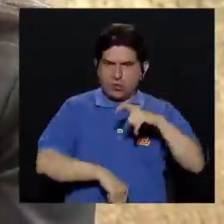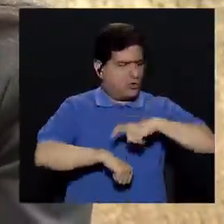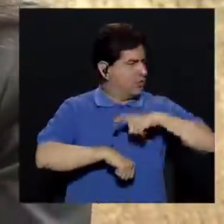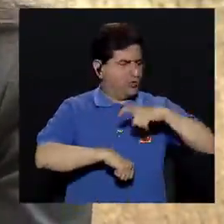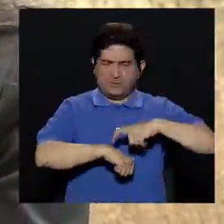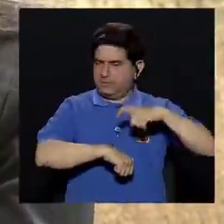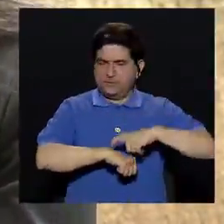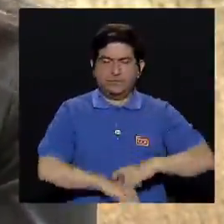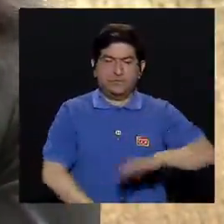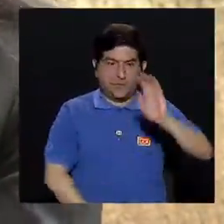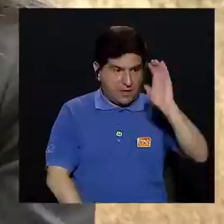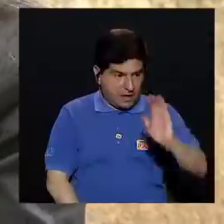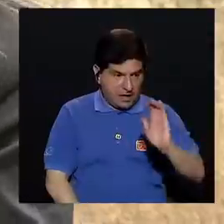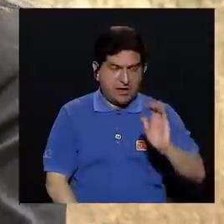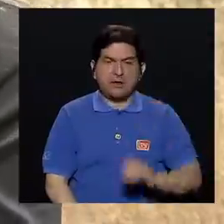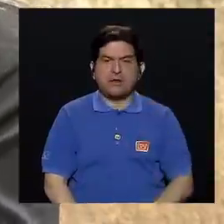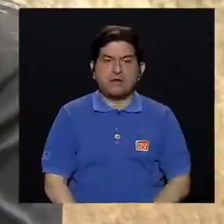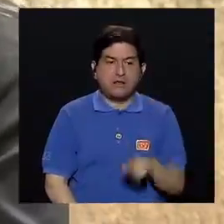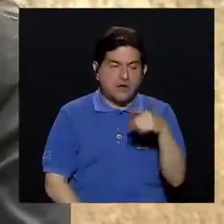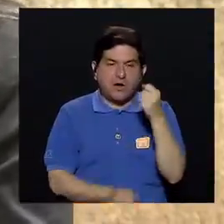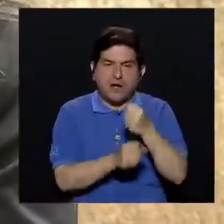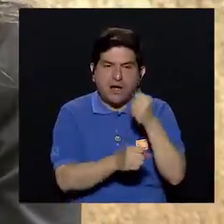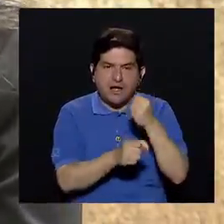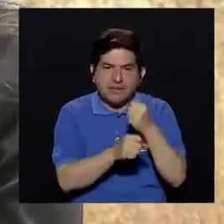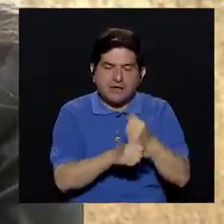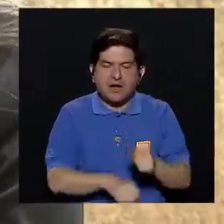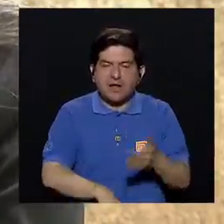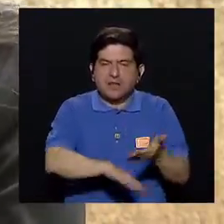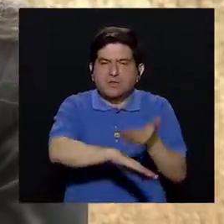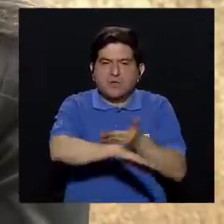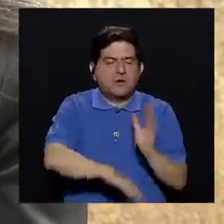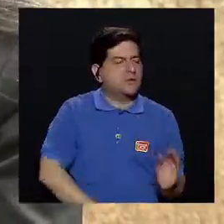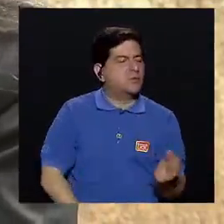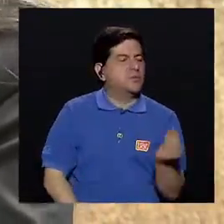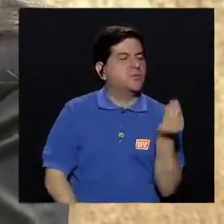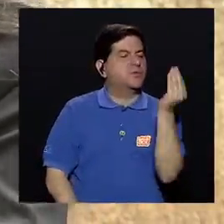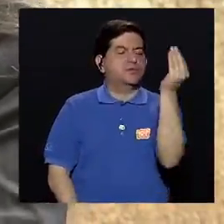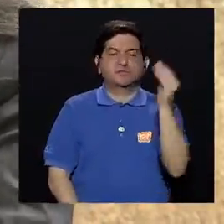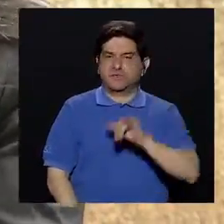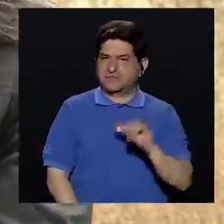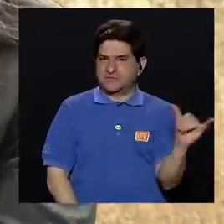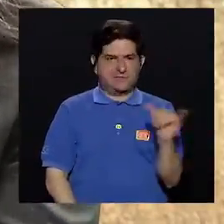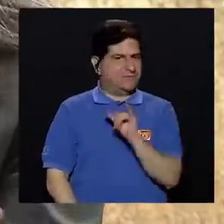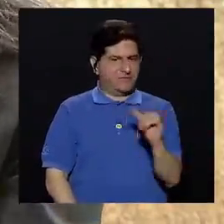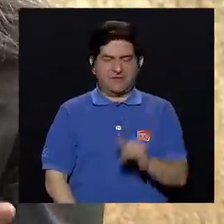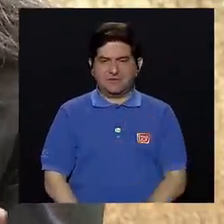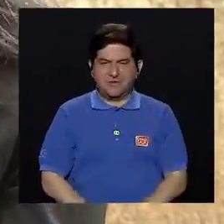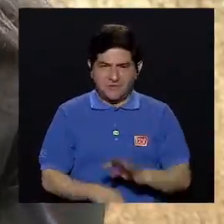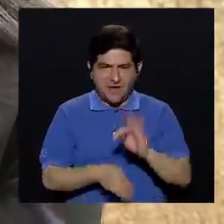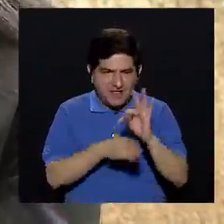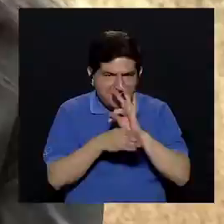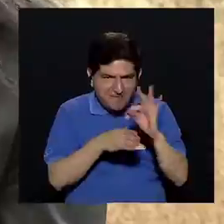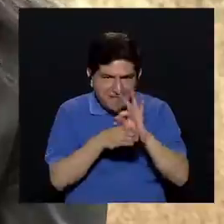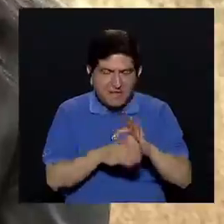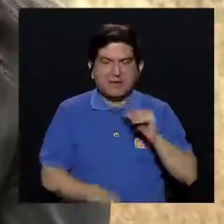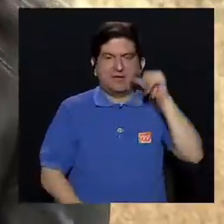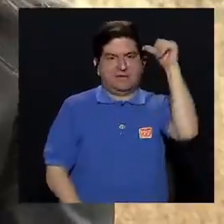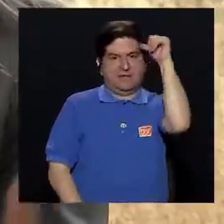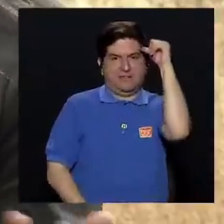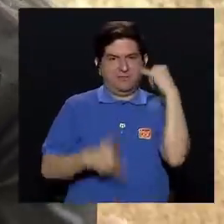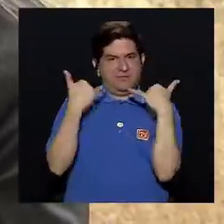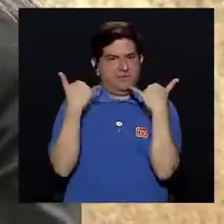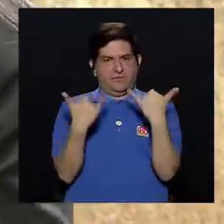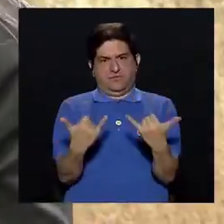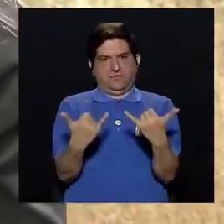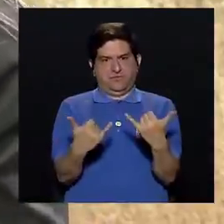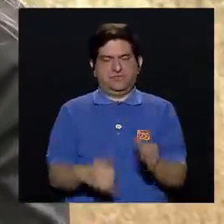momento porque el niño con nosotros estamos trabajando con crecimiento y no es lo mismo hacerle un tratamiento a un adulto, que